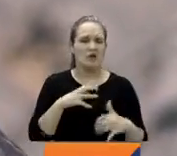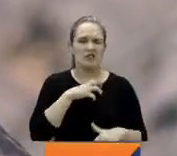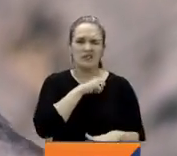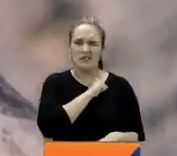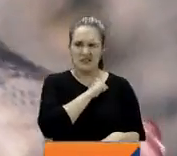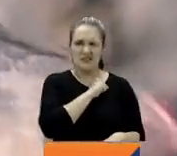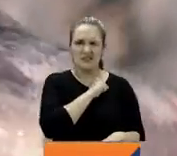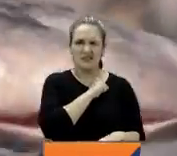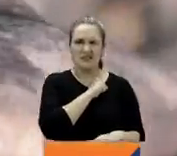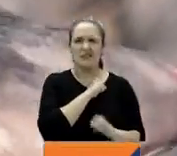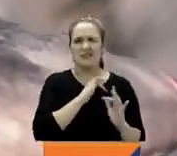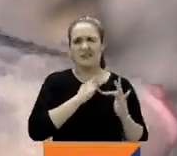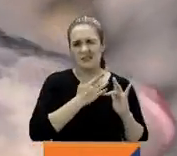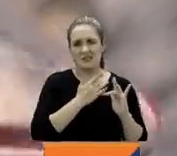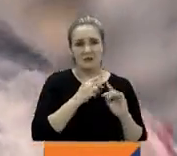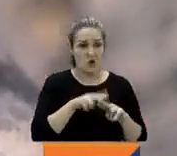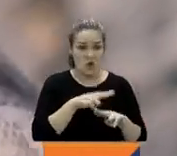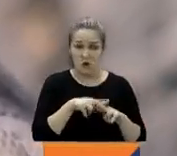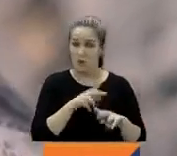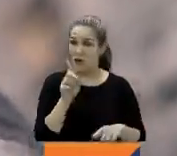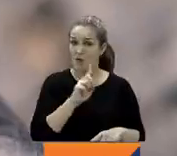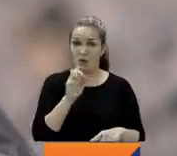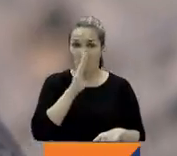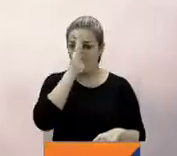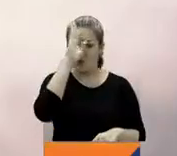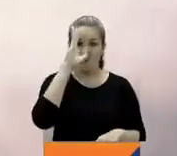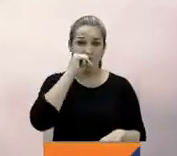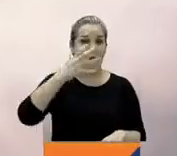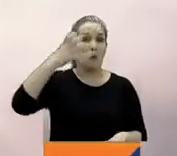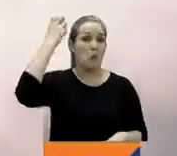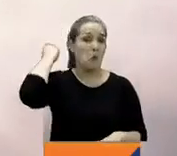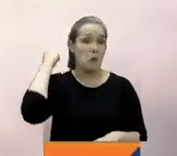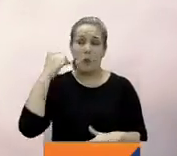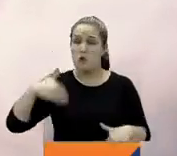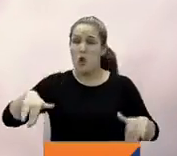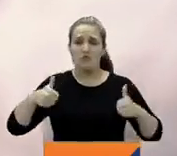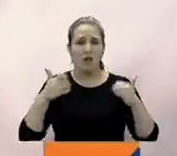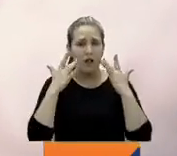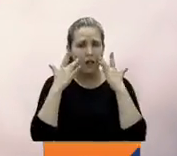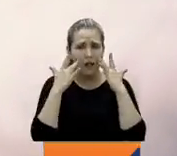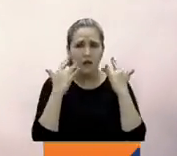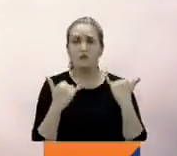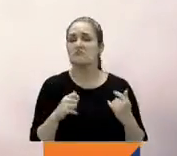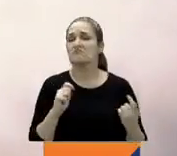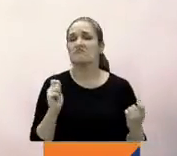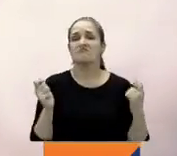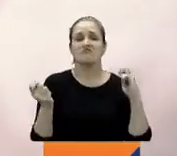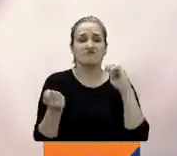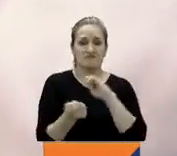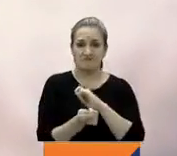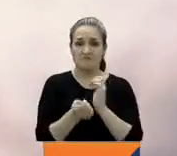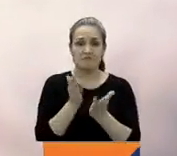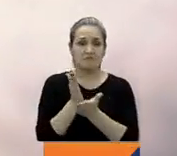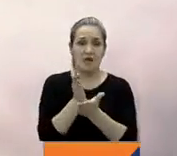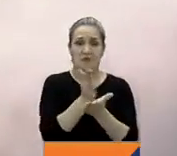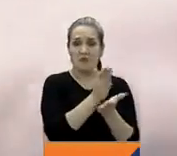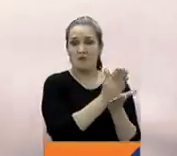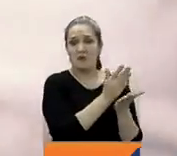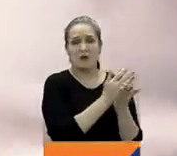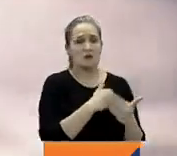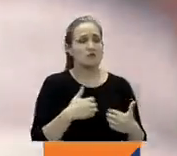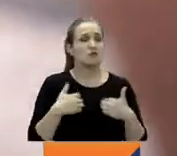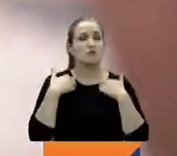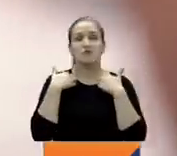eso no es normal en nuestra vida, no es, no era nada cotidiano para nosotros, cuando eso sucede, vivimos asustados,